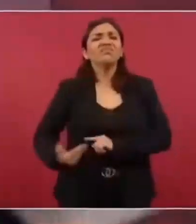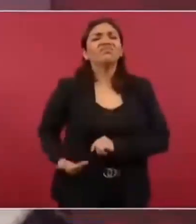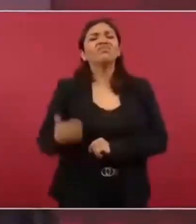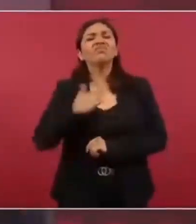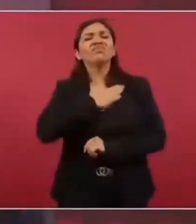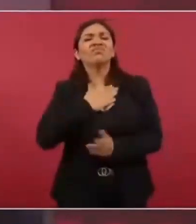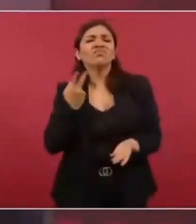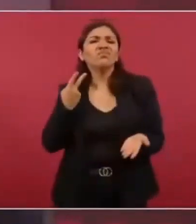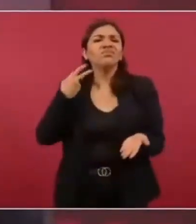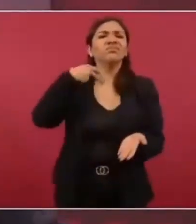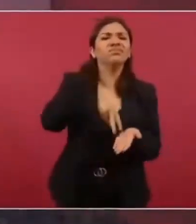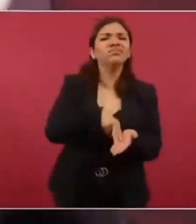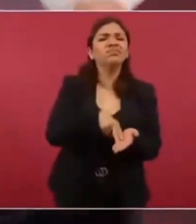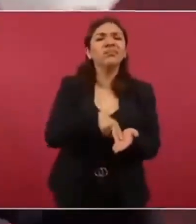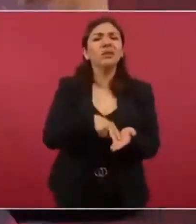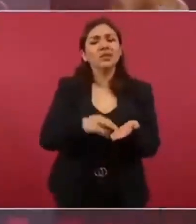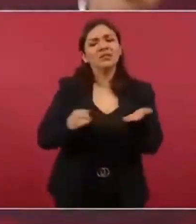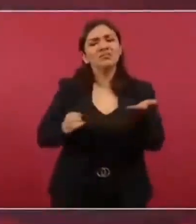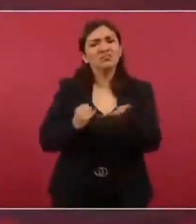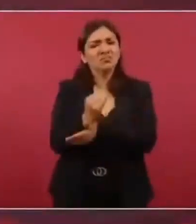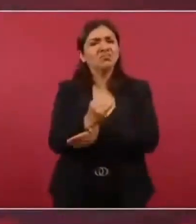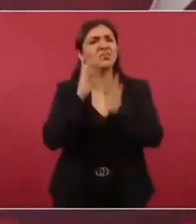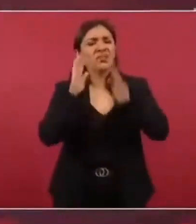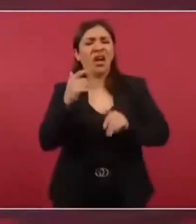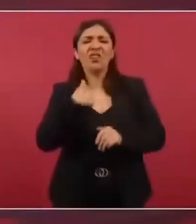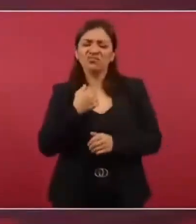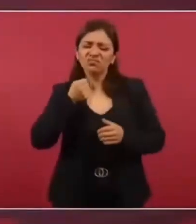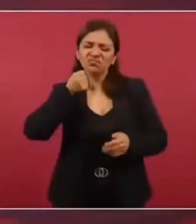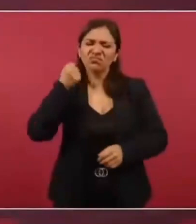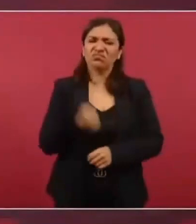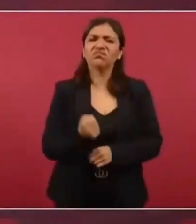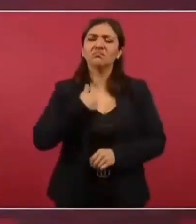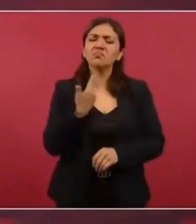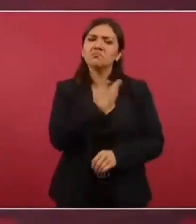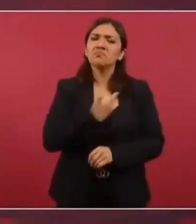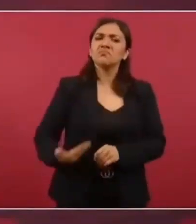legitimarse declaró la guerra contra el narcotráfico